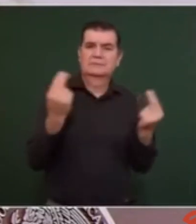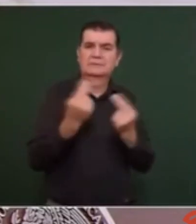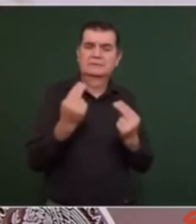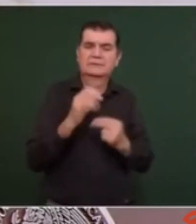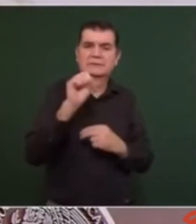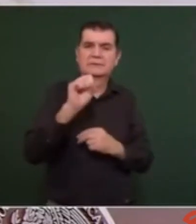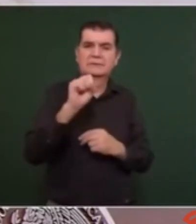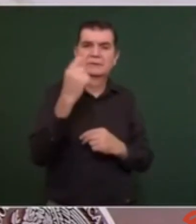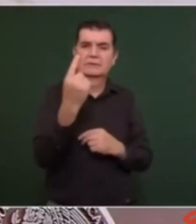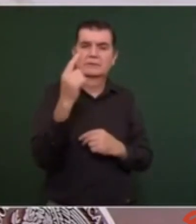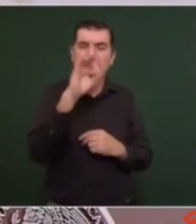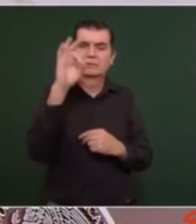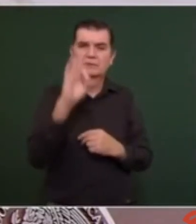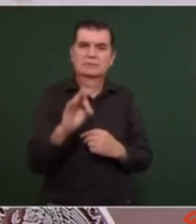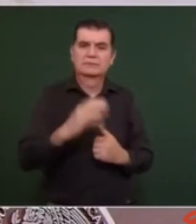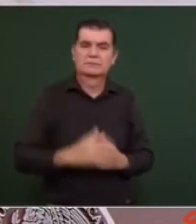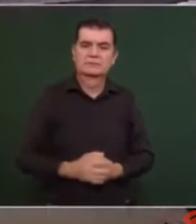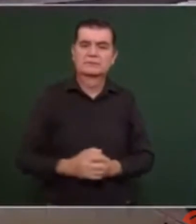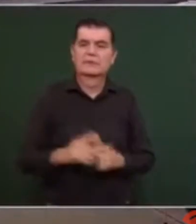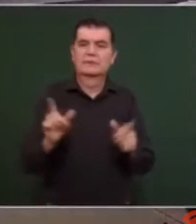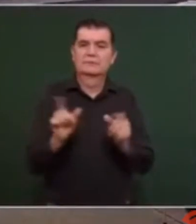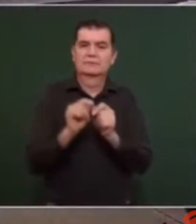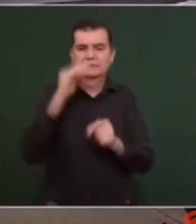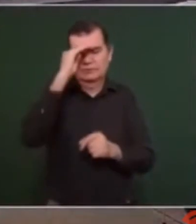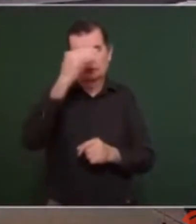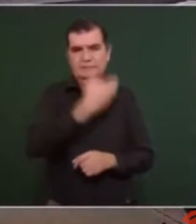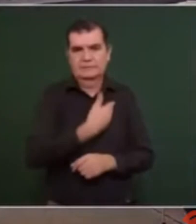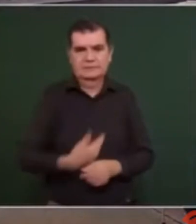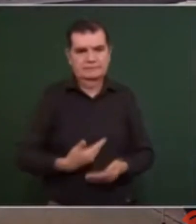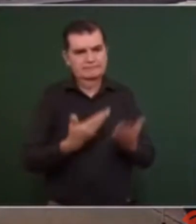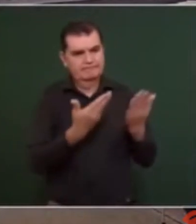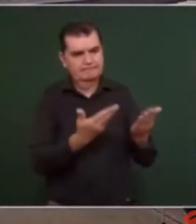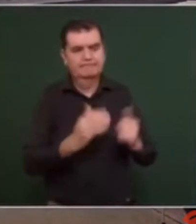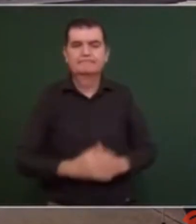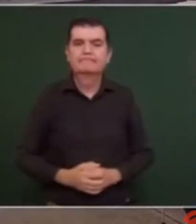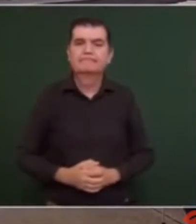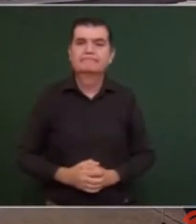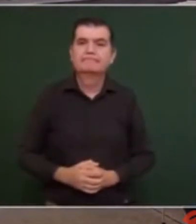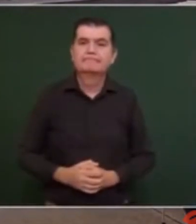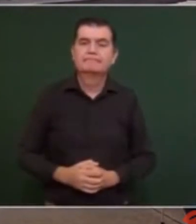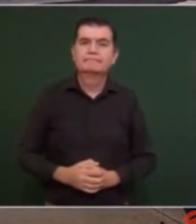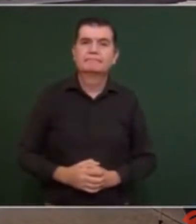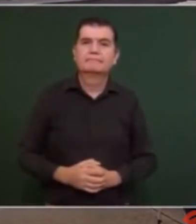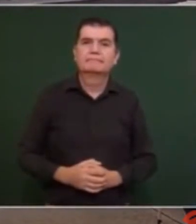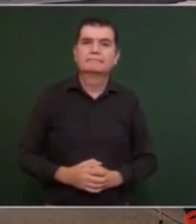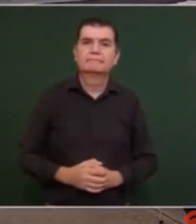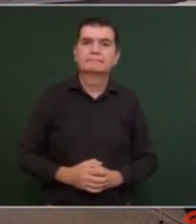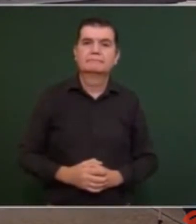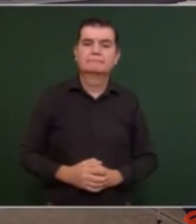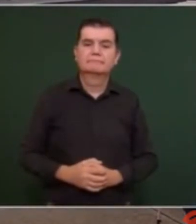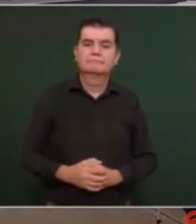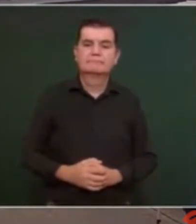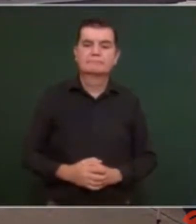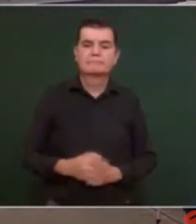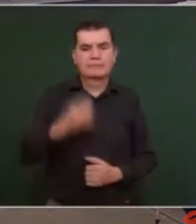del 61%. Eso es todo, señor presidente, director de colaboración.